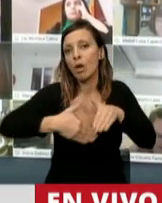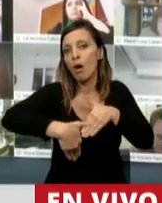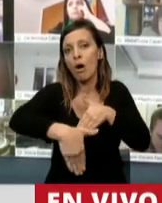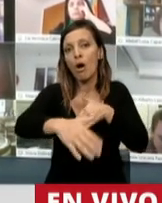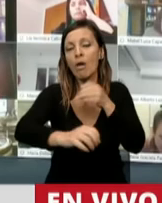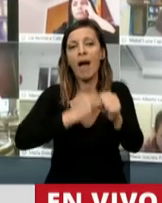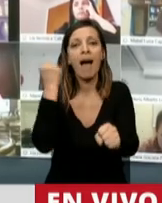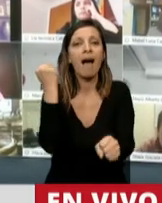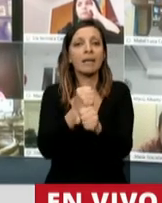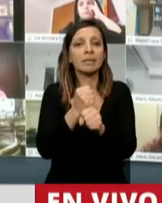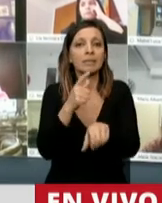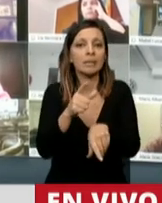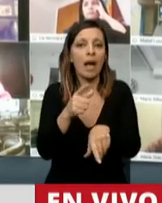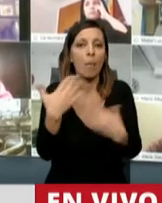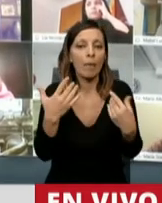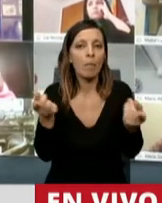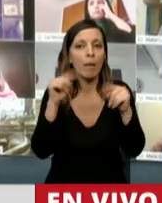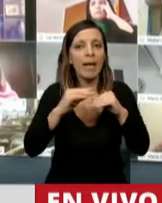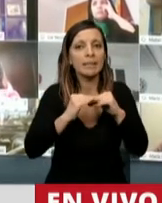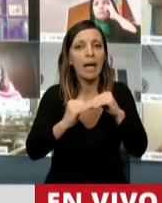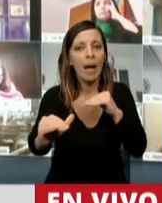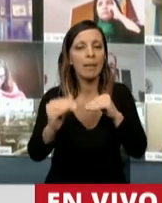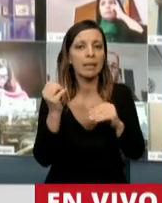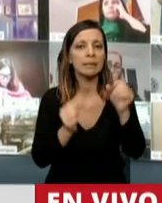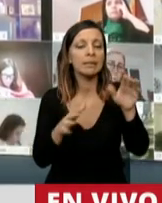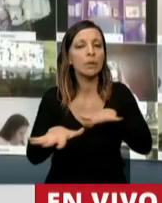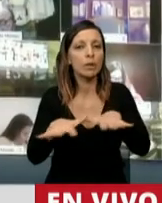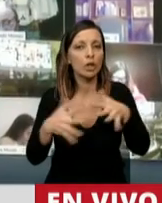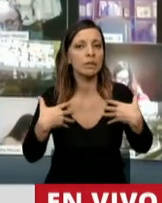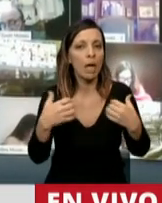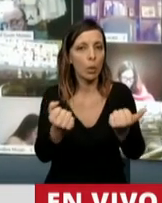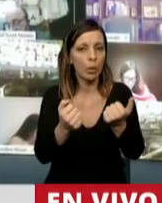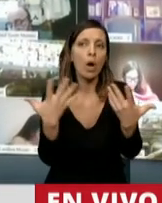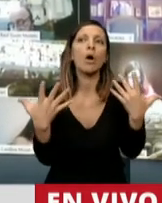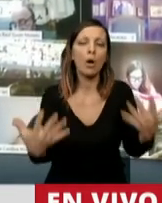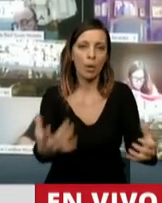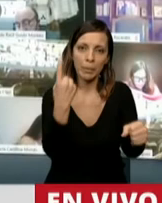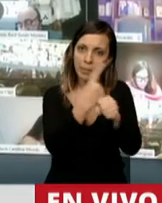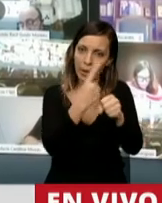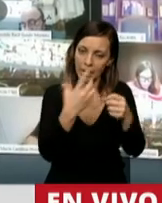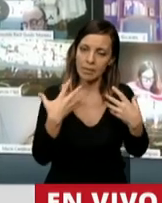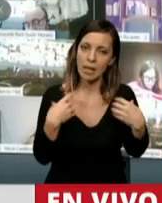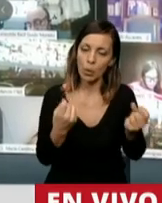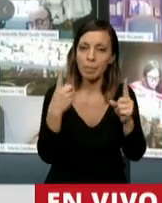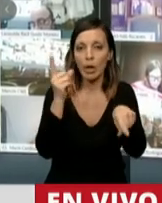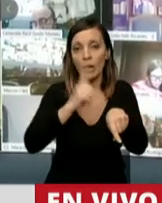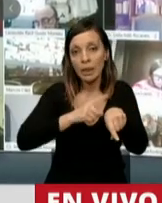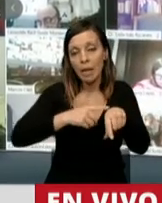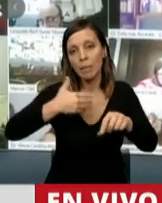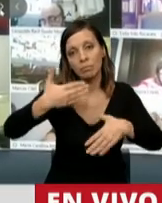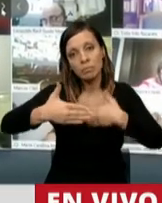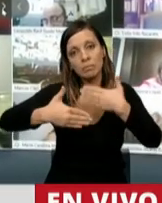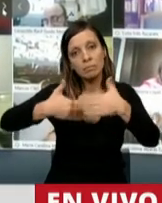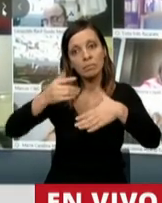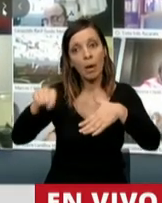que logremos estabilizar la situación sanitaria? Que por supuesto es la prioridad, pero a medida que pasa el tiempo lo otro